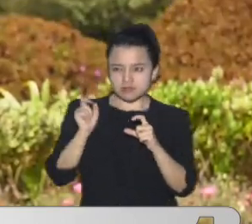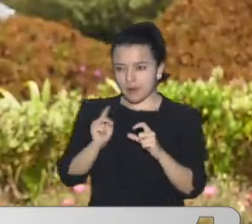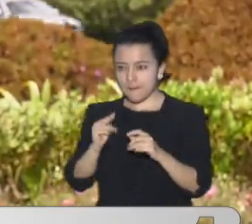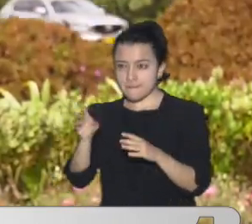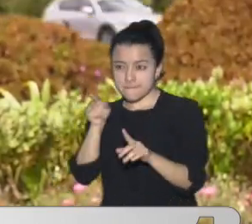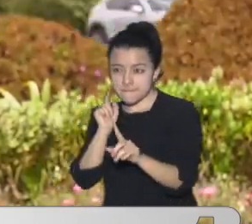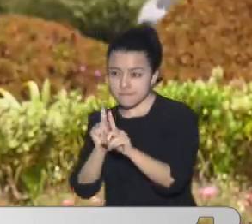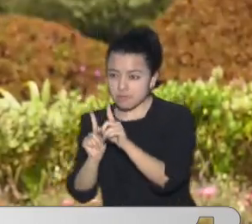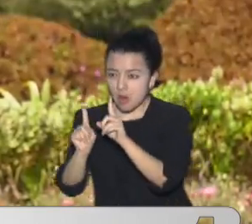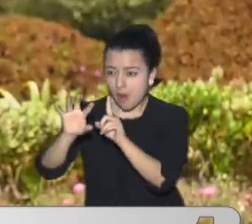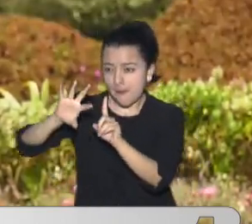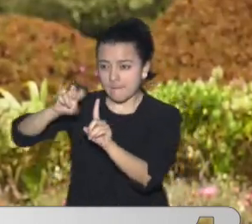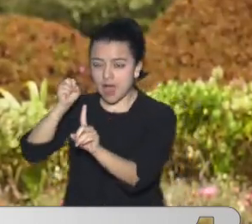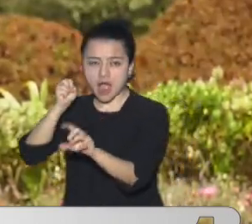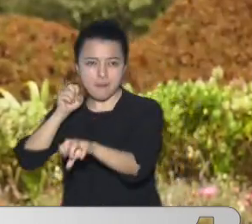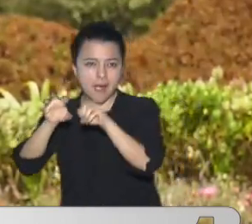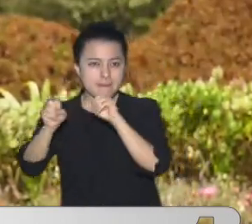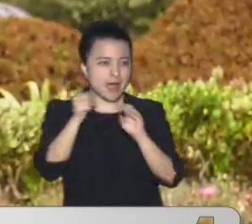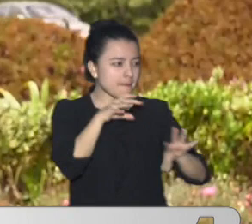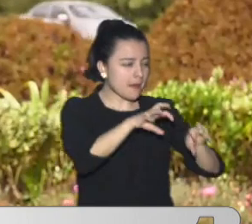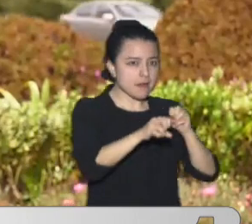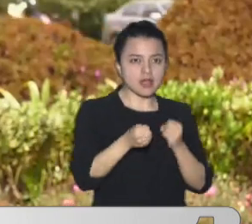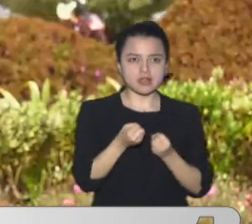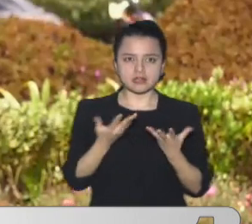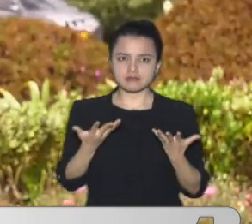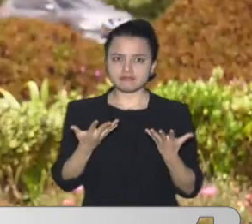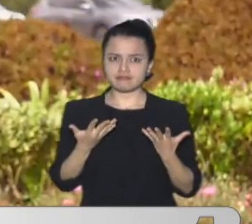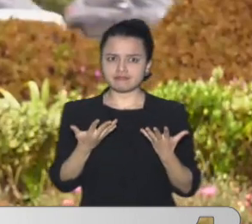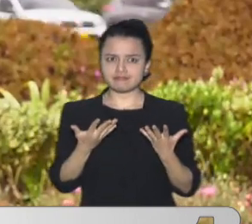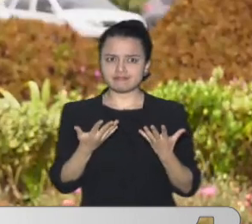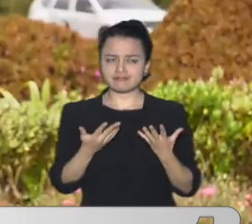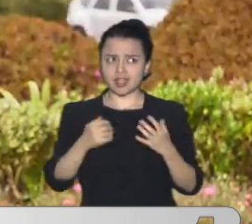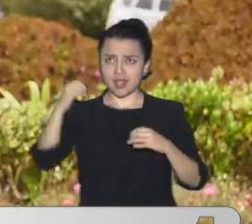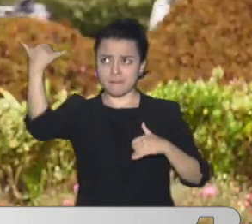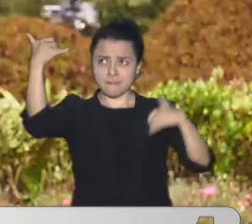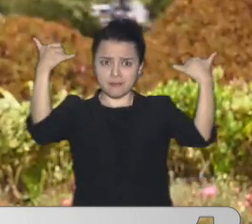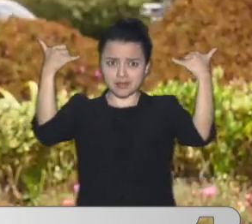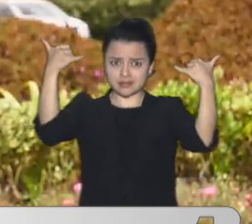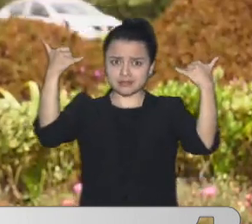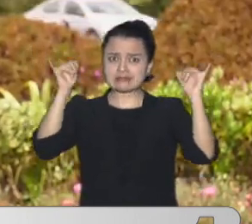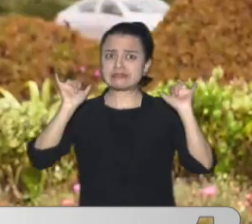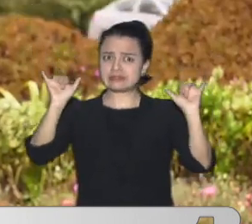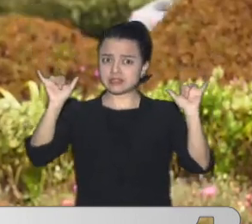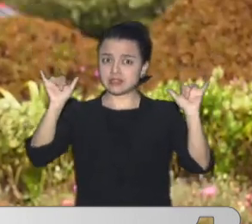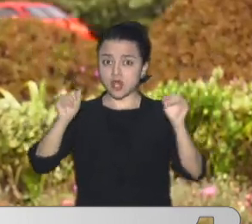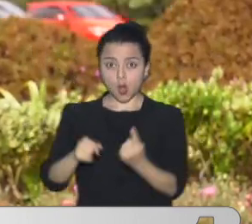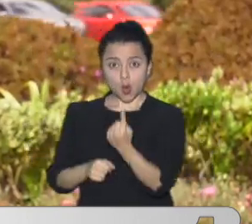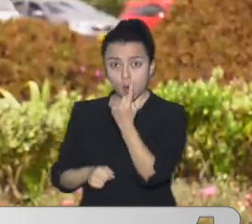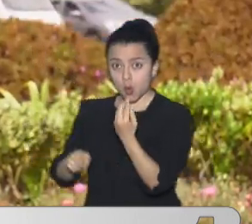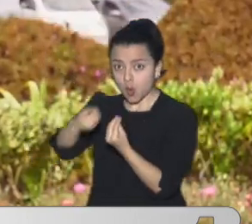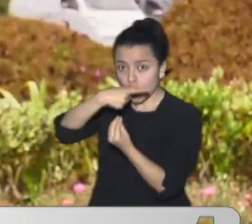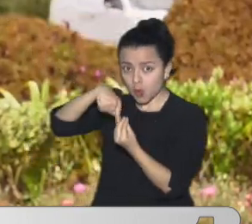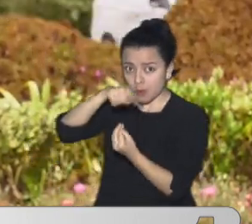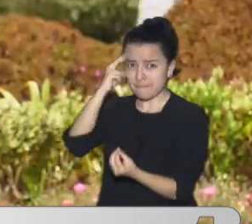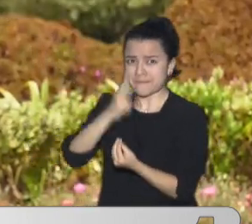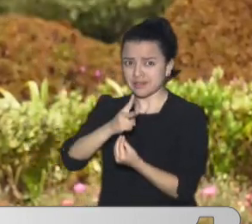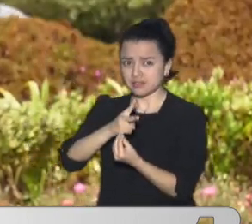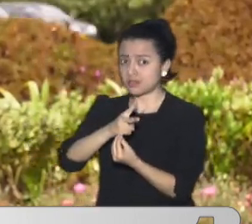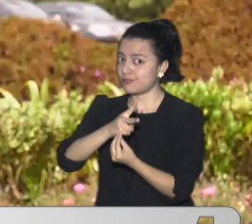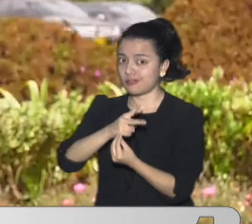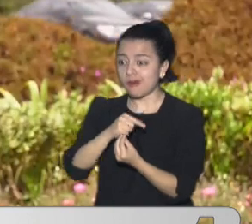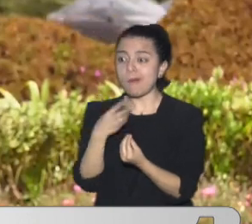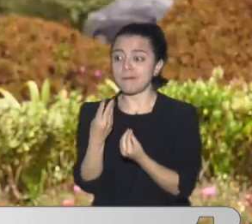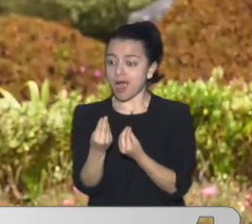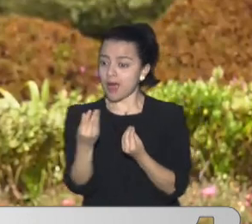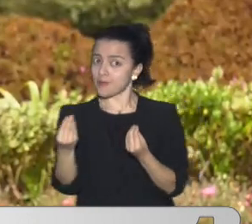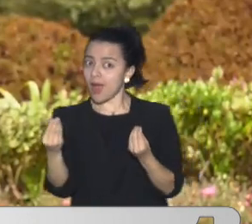Hola Luisa Y televidentes Muy buenas tardes Pues no es solo Una banda Son diferentes Las que ha encontrado La policía metropolitana De